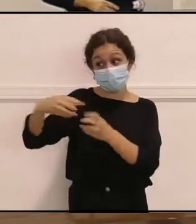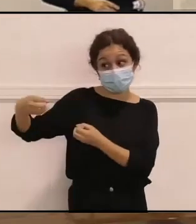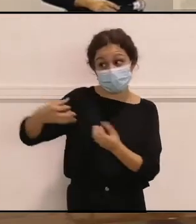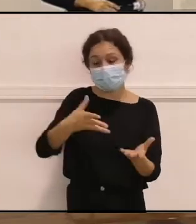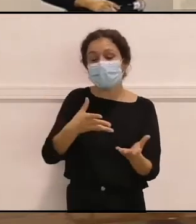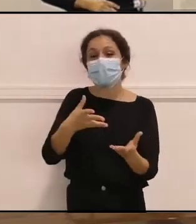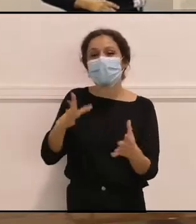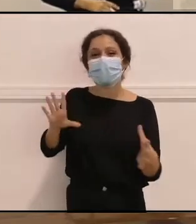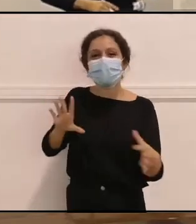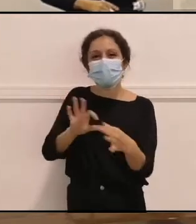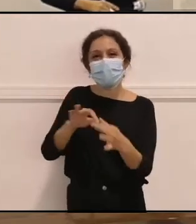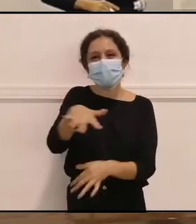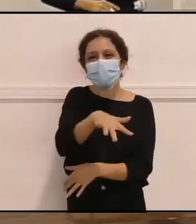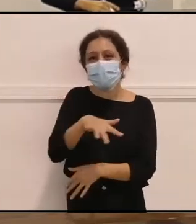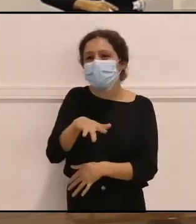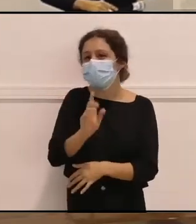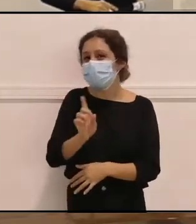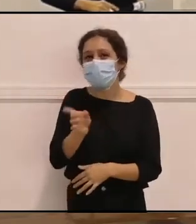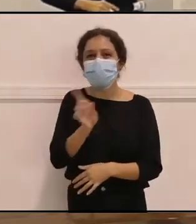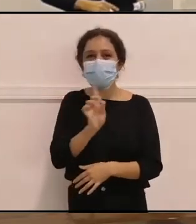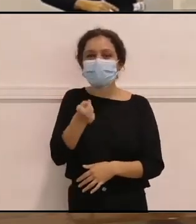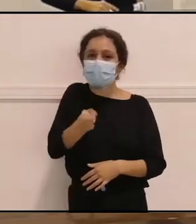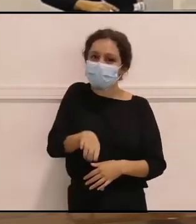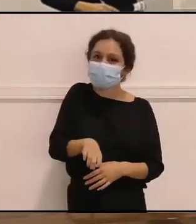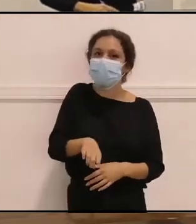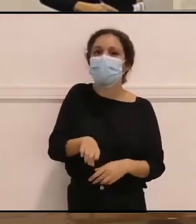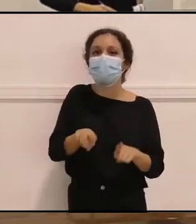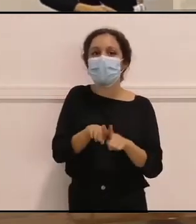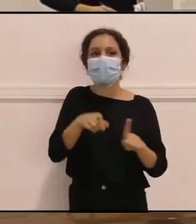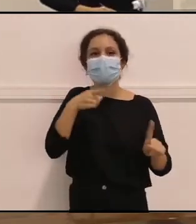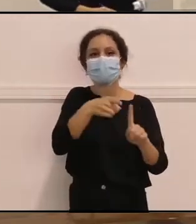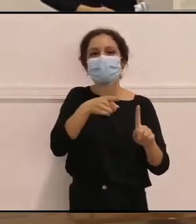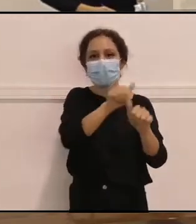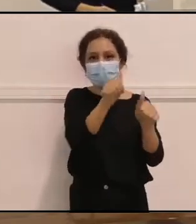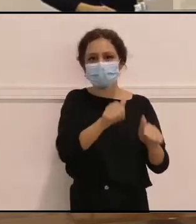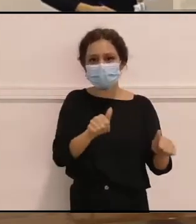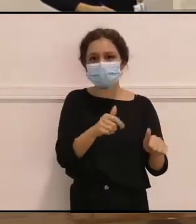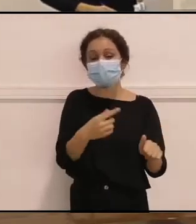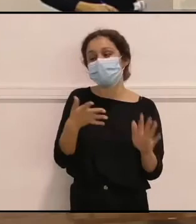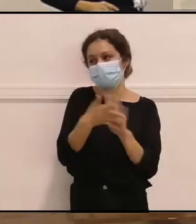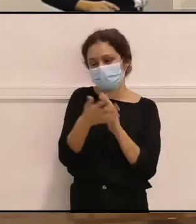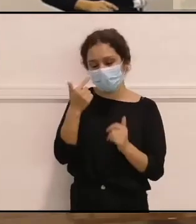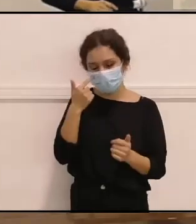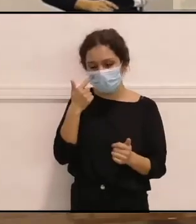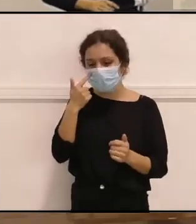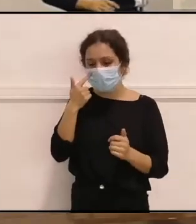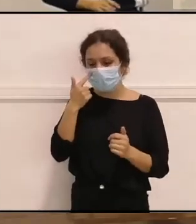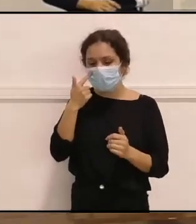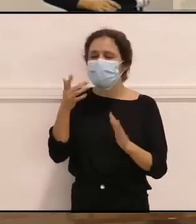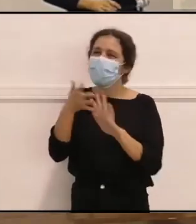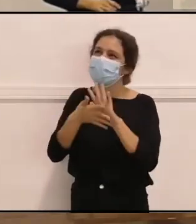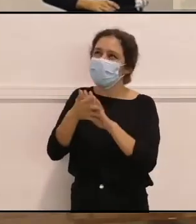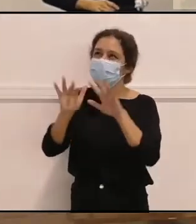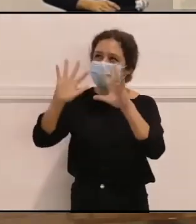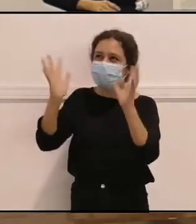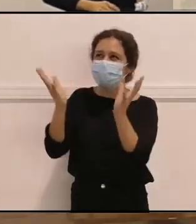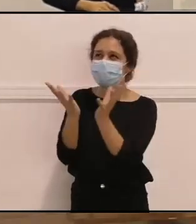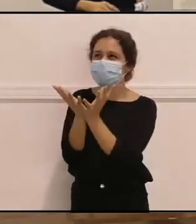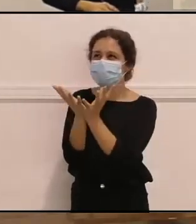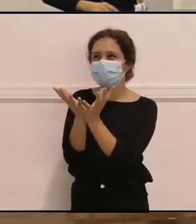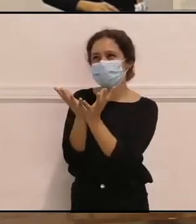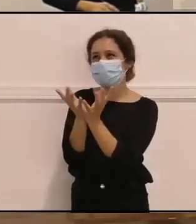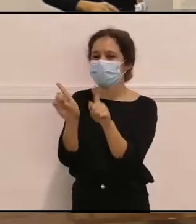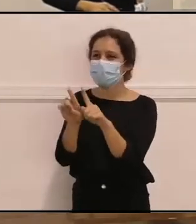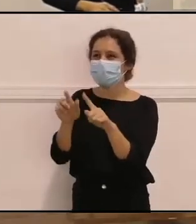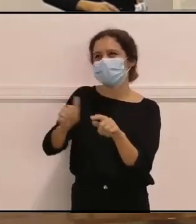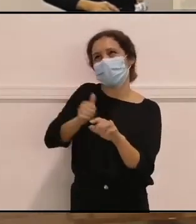espacios, sino con los referentes. Me explico, hemos hablado, ¿no? De un mundo que no es un mundo que está organizado de una manera